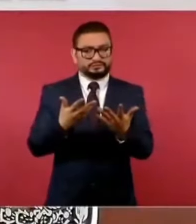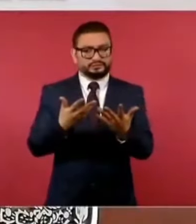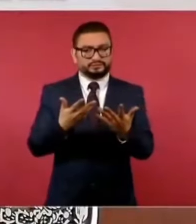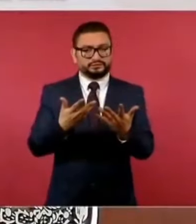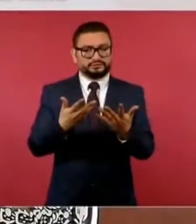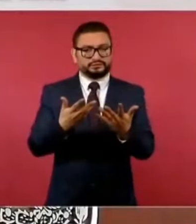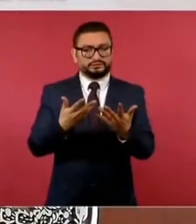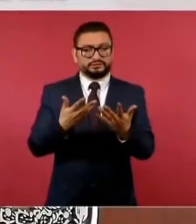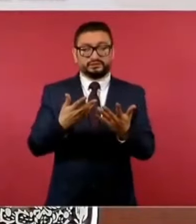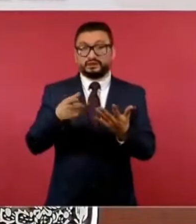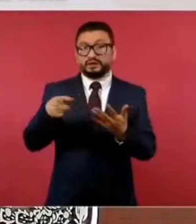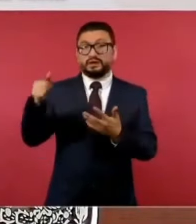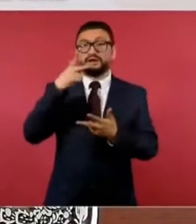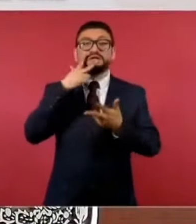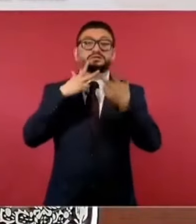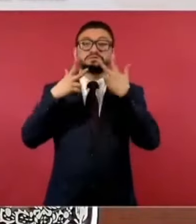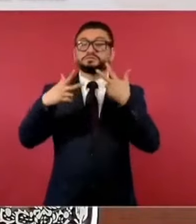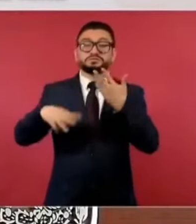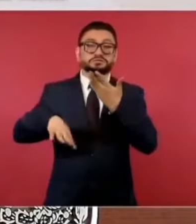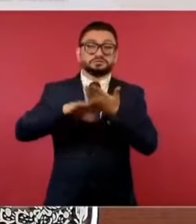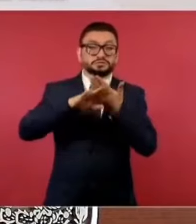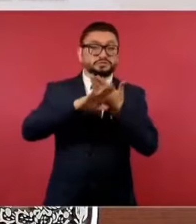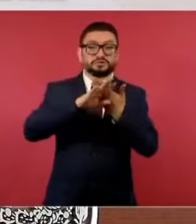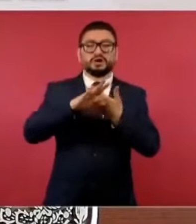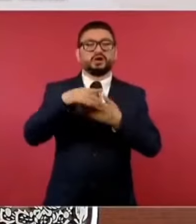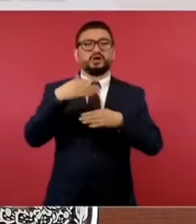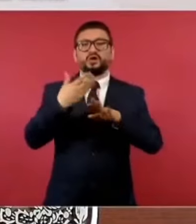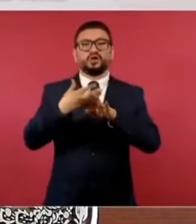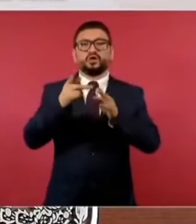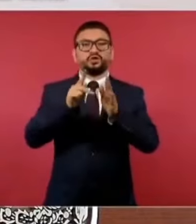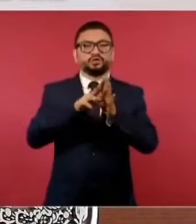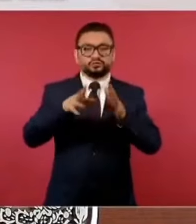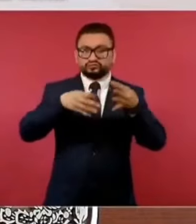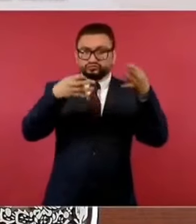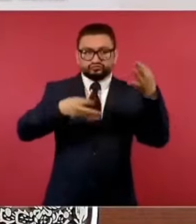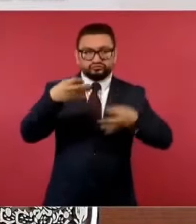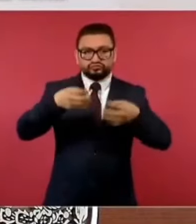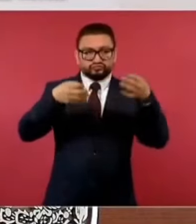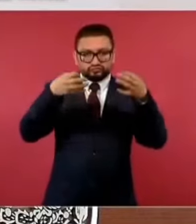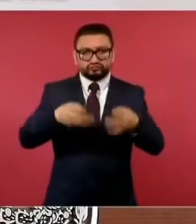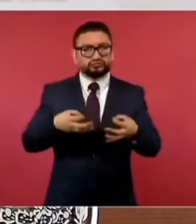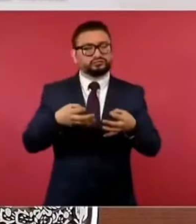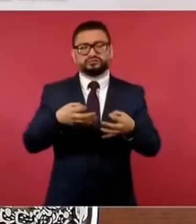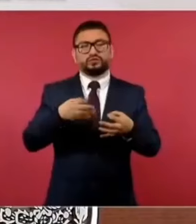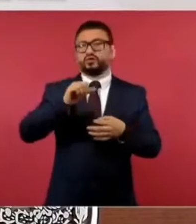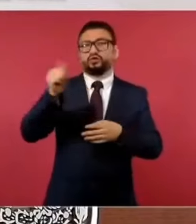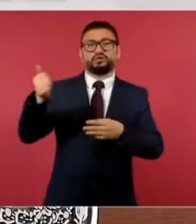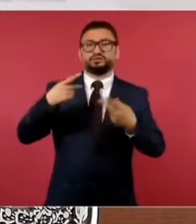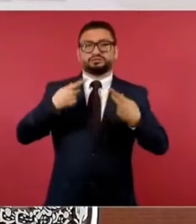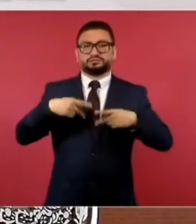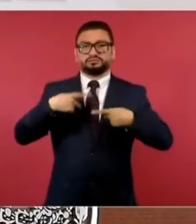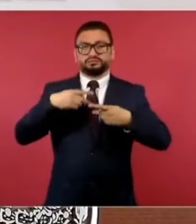la difamación y la calumnia a través de medios judiciales, como se hace en casi todo el mundo,